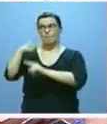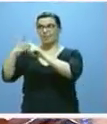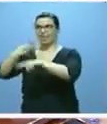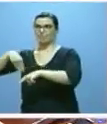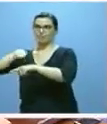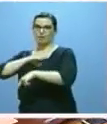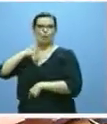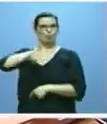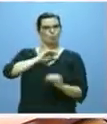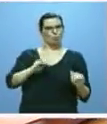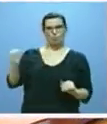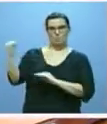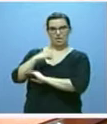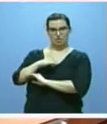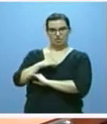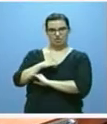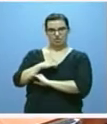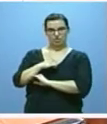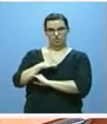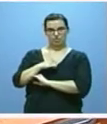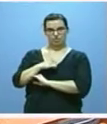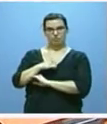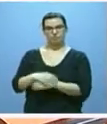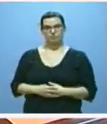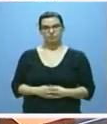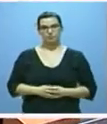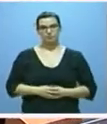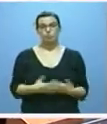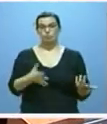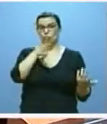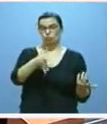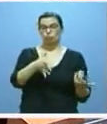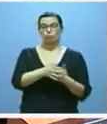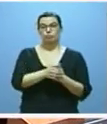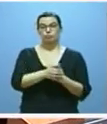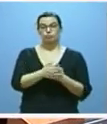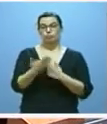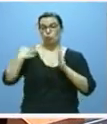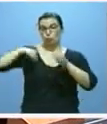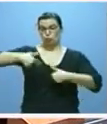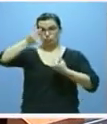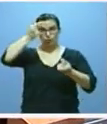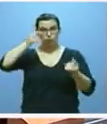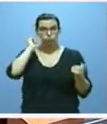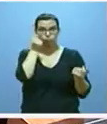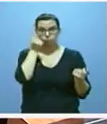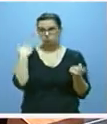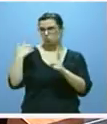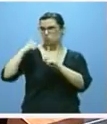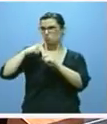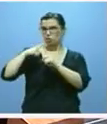Había bajado 3,2 puntos en los últimos 12 meses. Por eso, el último dato conocido, el de mayo